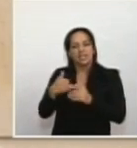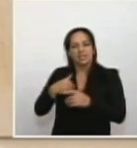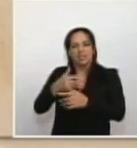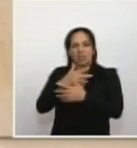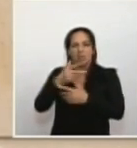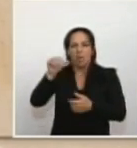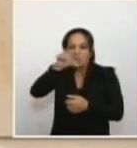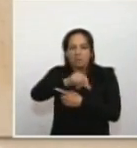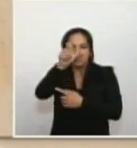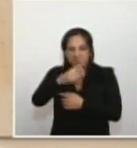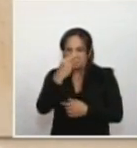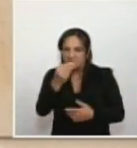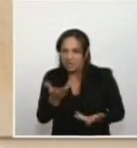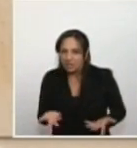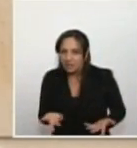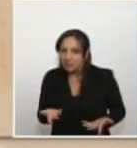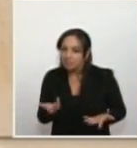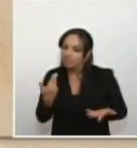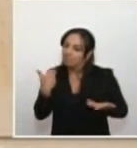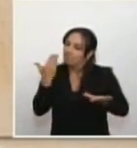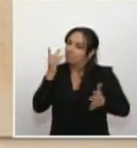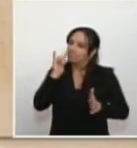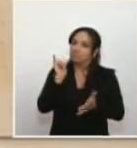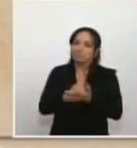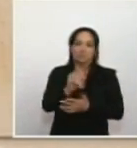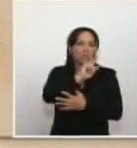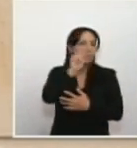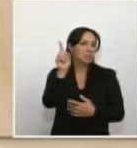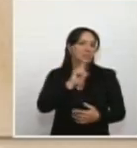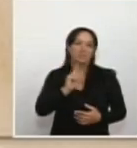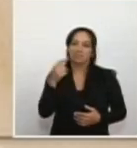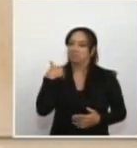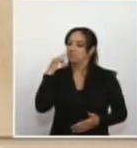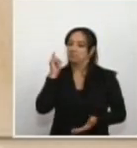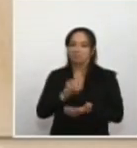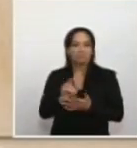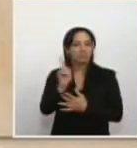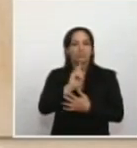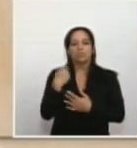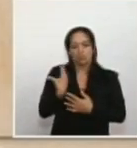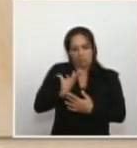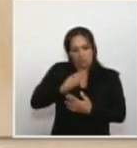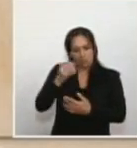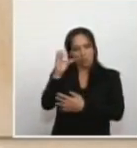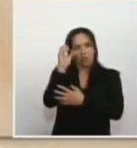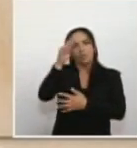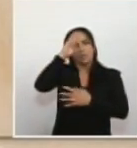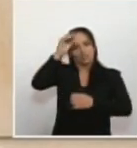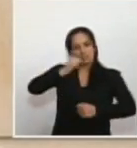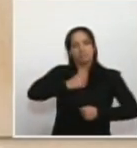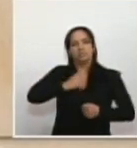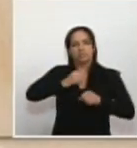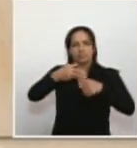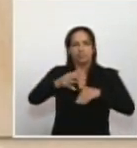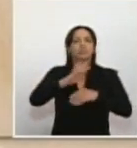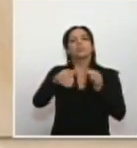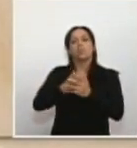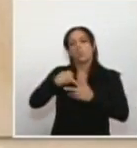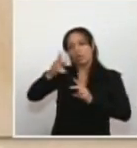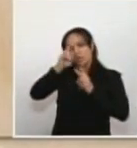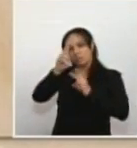Yo me atrevería a decir que de ninguna manera nuestros militares merecen el máximo respeto, el máximo